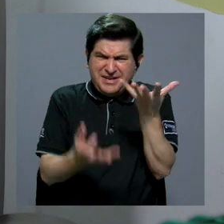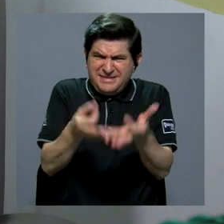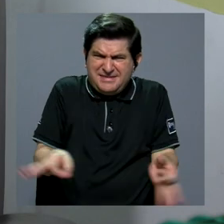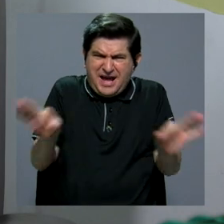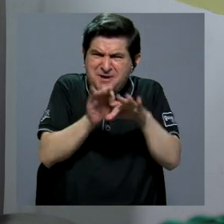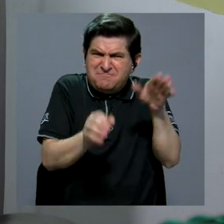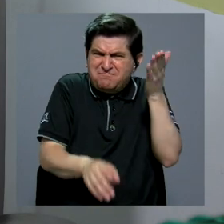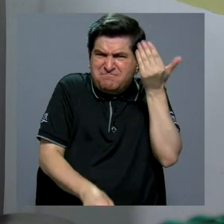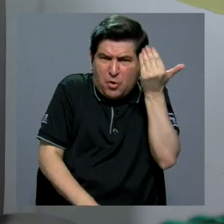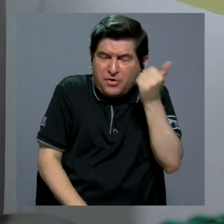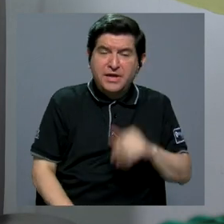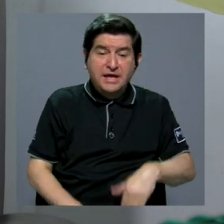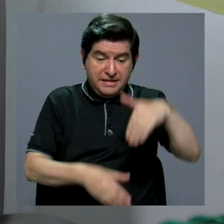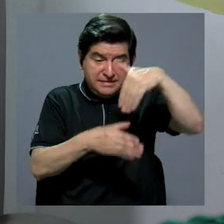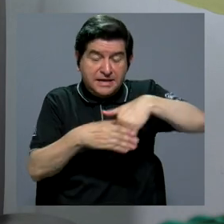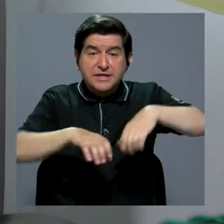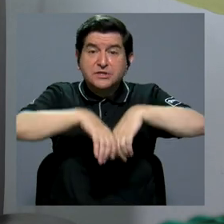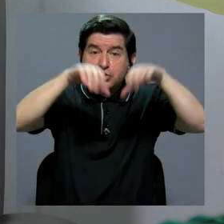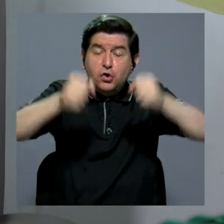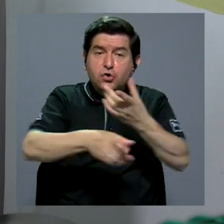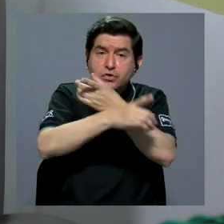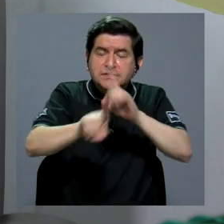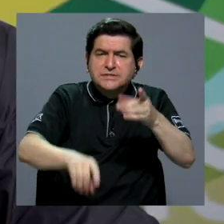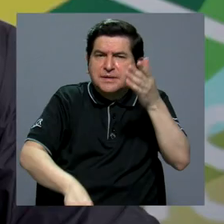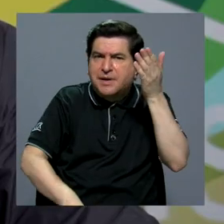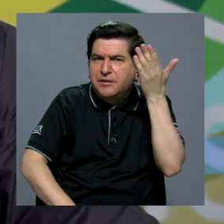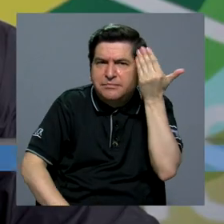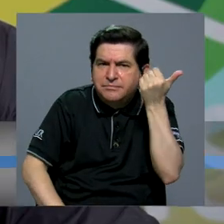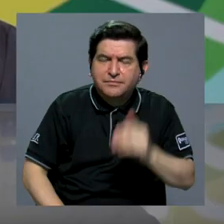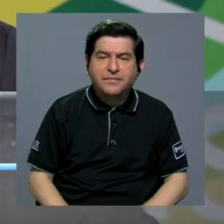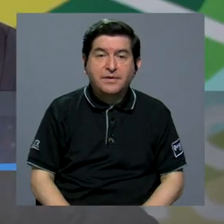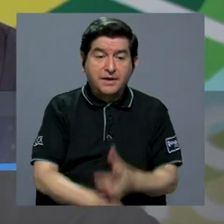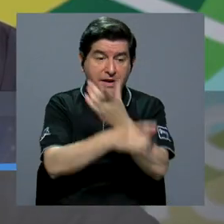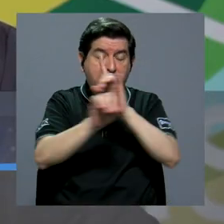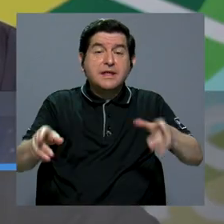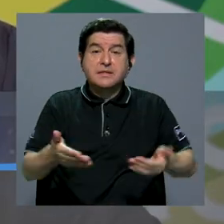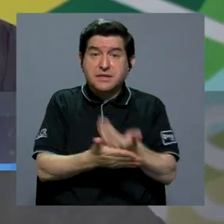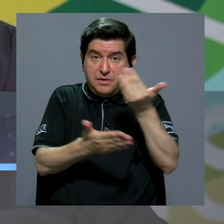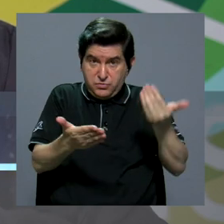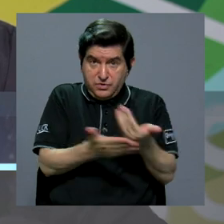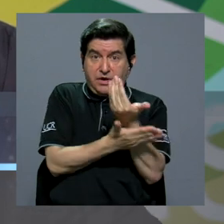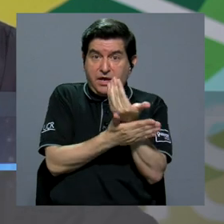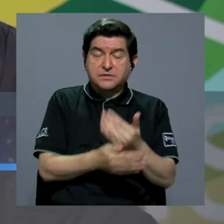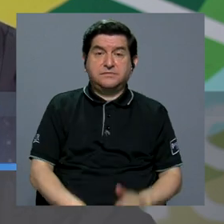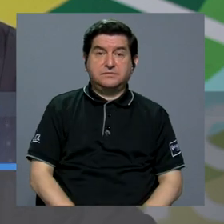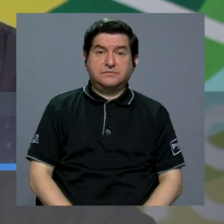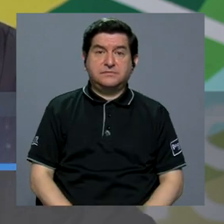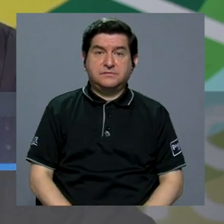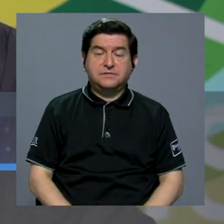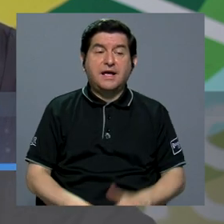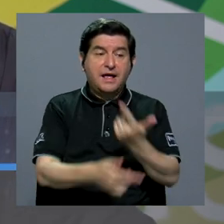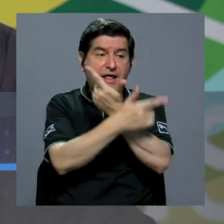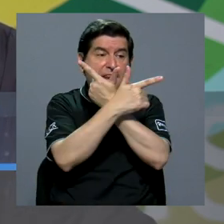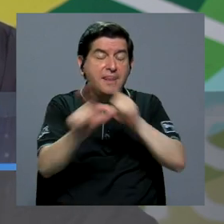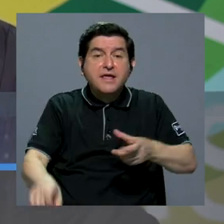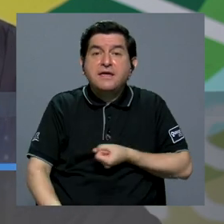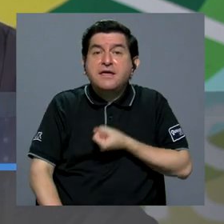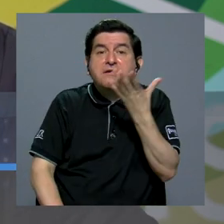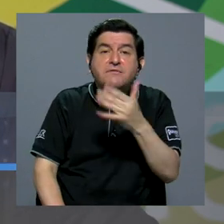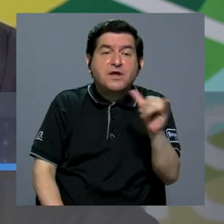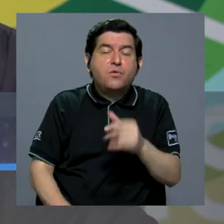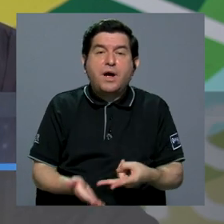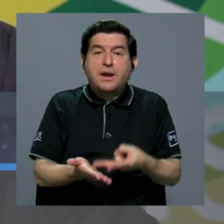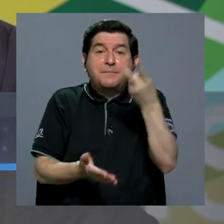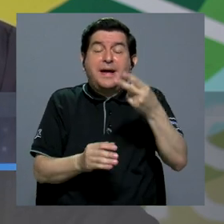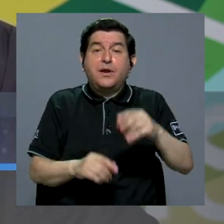importante para un sistema democrático? En las democracias modernas lo que es la libertad de expresión es como el